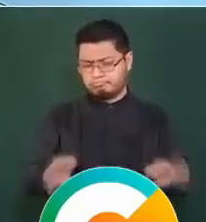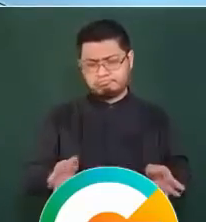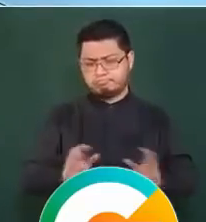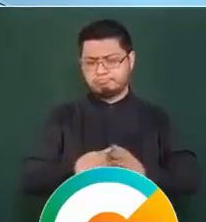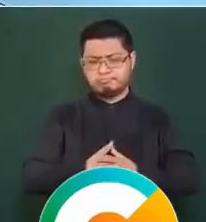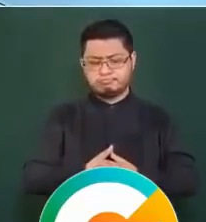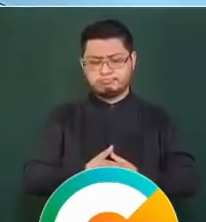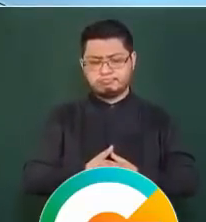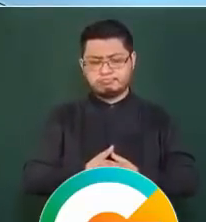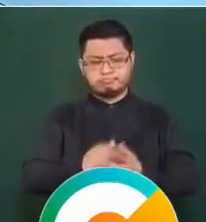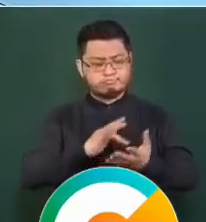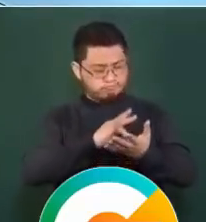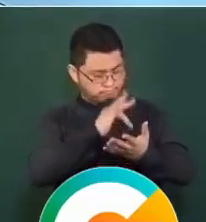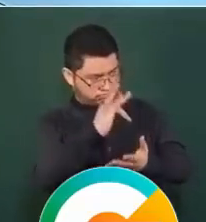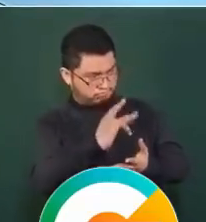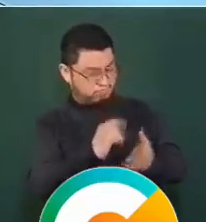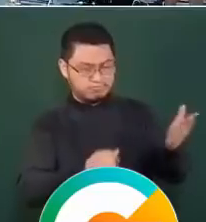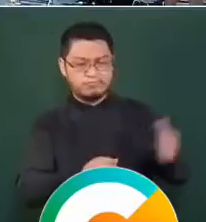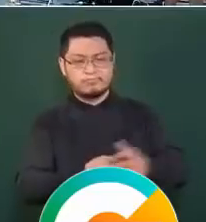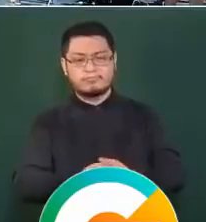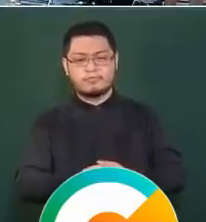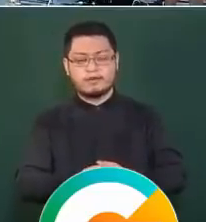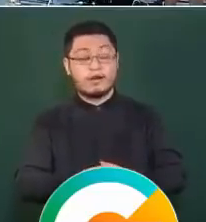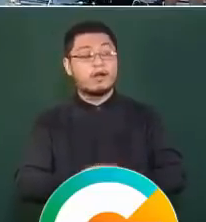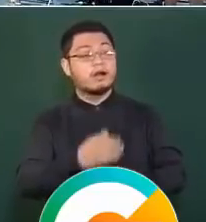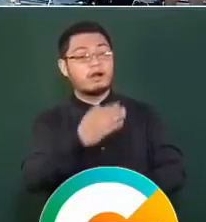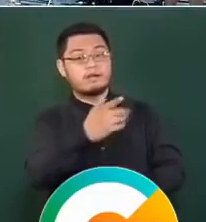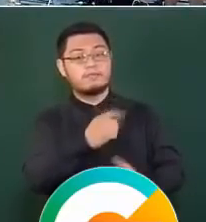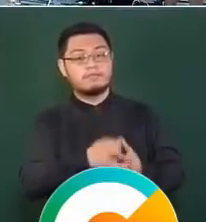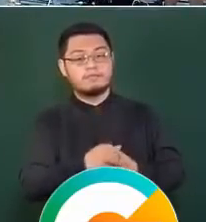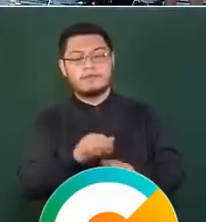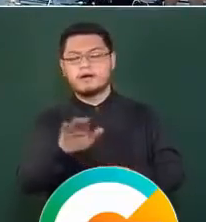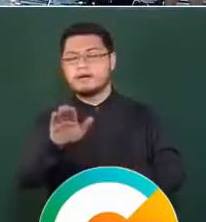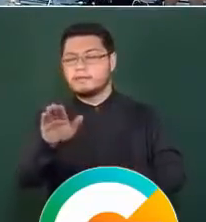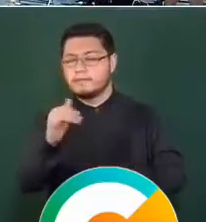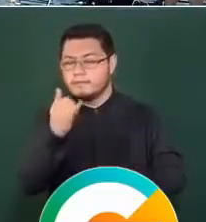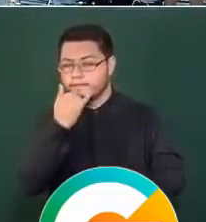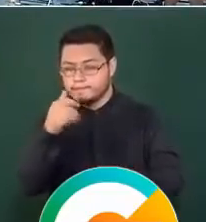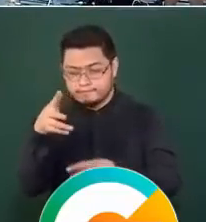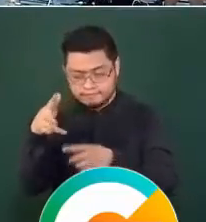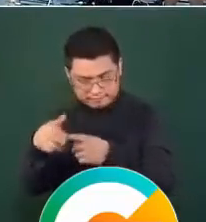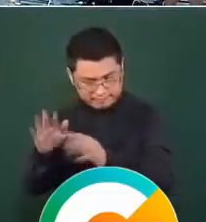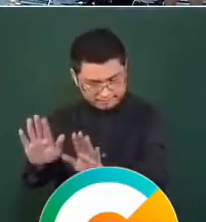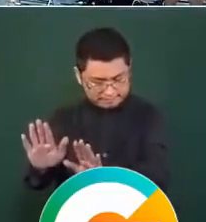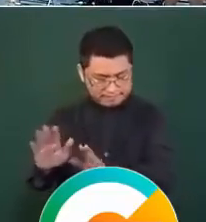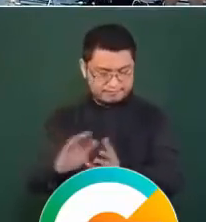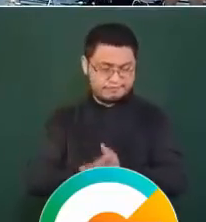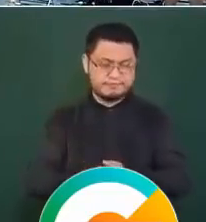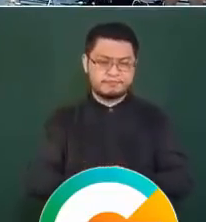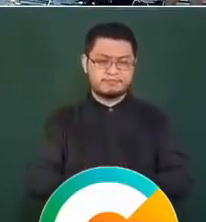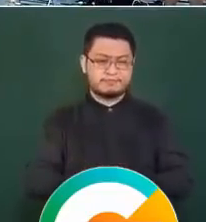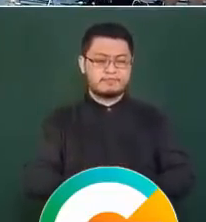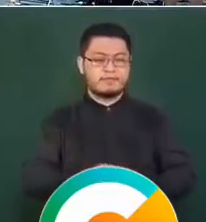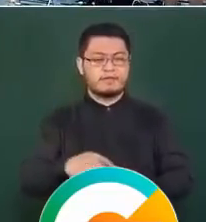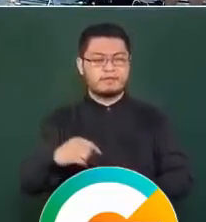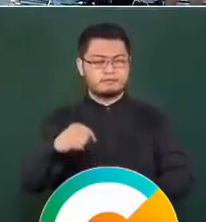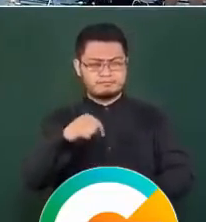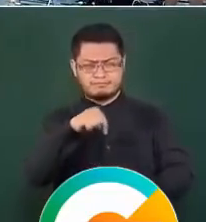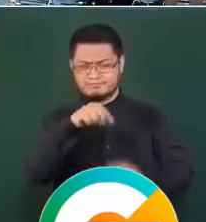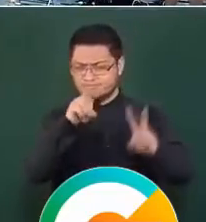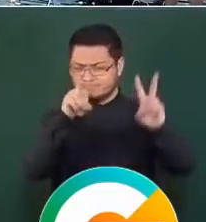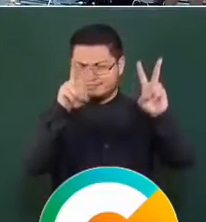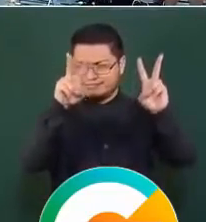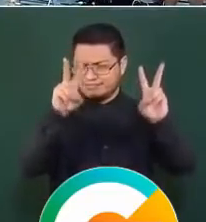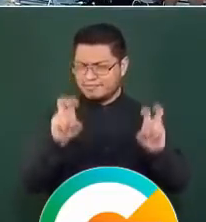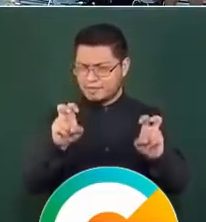Gracias. En otro tema, presidente, ayer… Ahora, sobre este tema, yo creo que